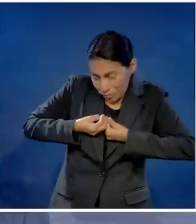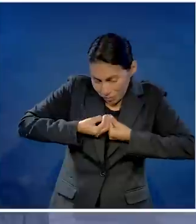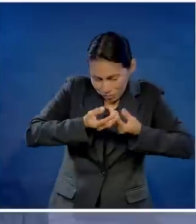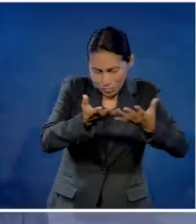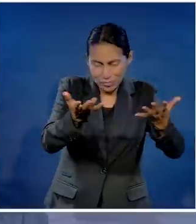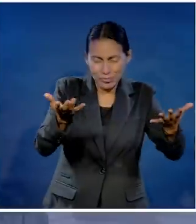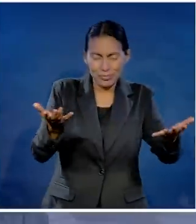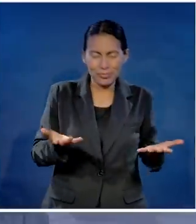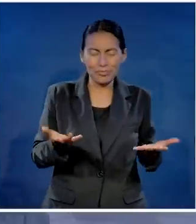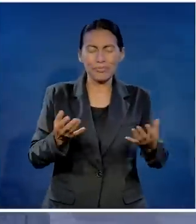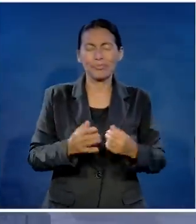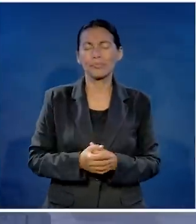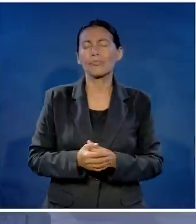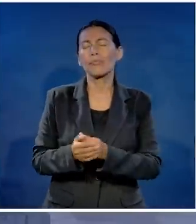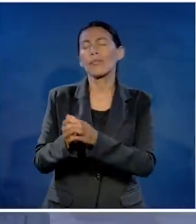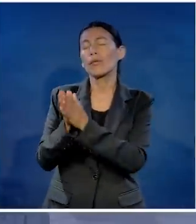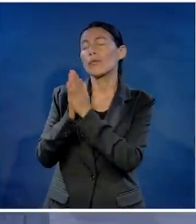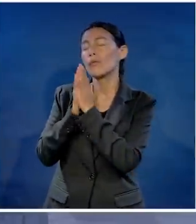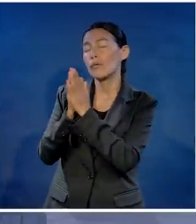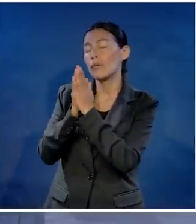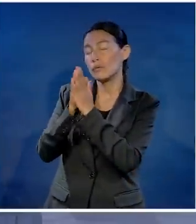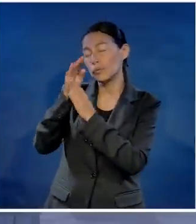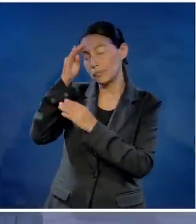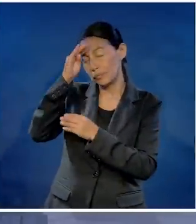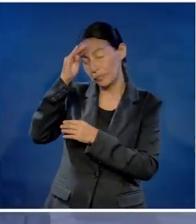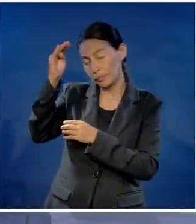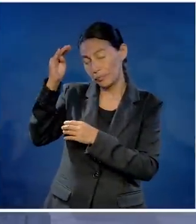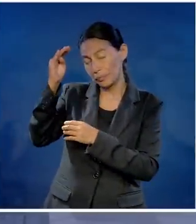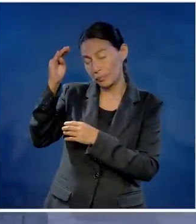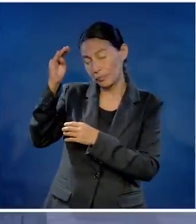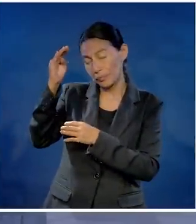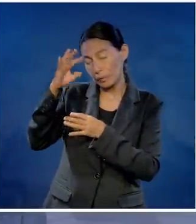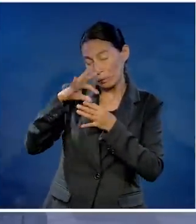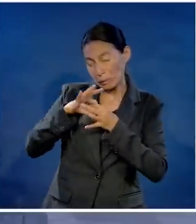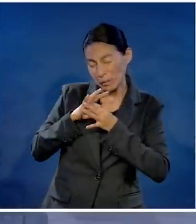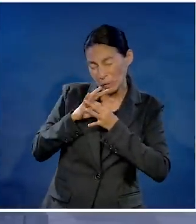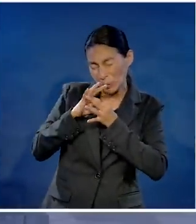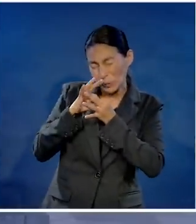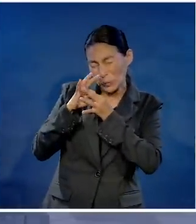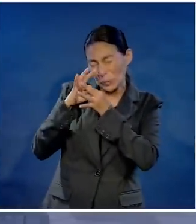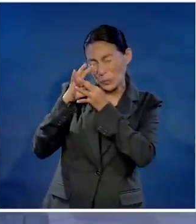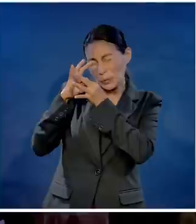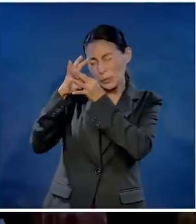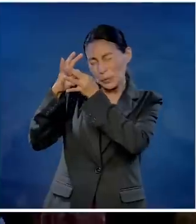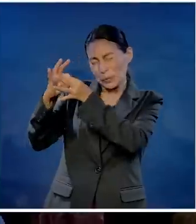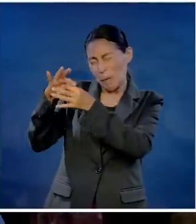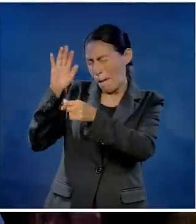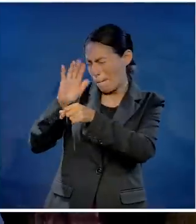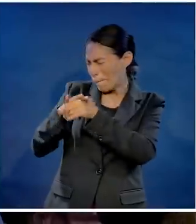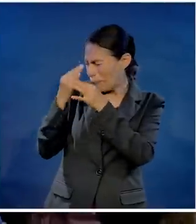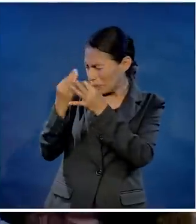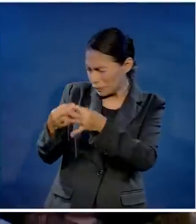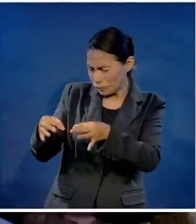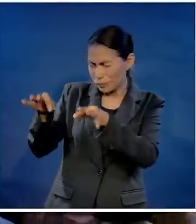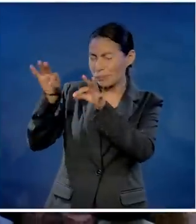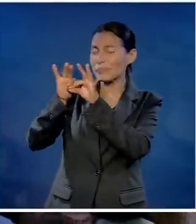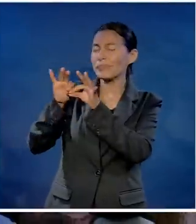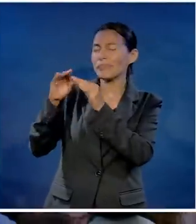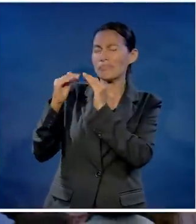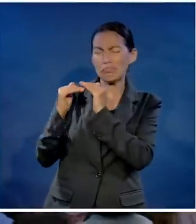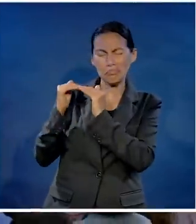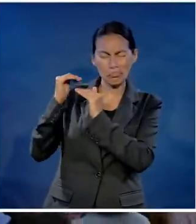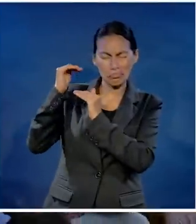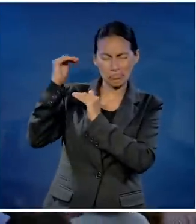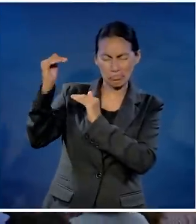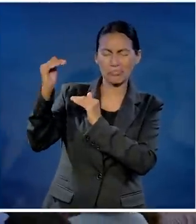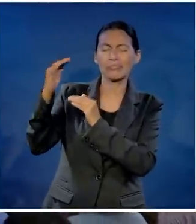ayúdanos a recibir para dar para dar y por favor y por favor que la relación más importante que relación más